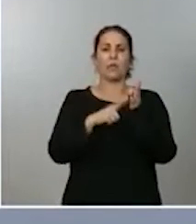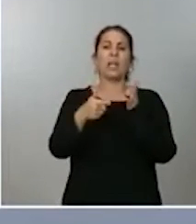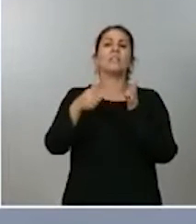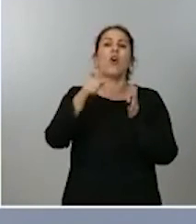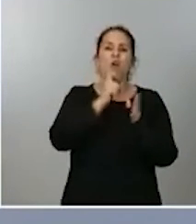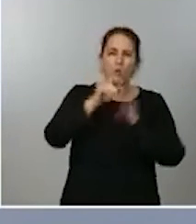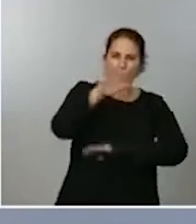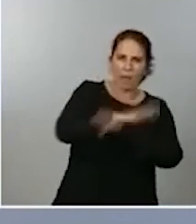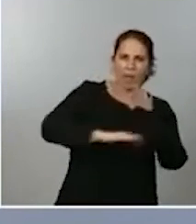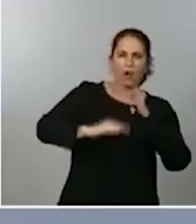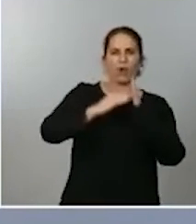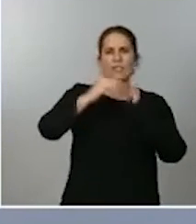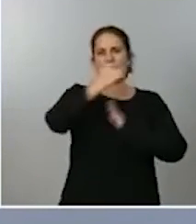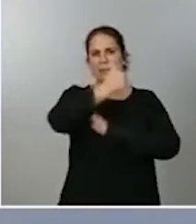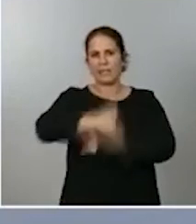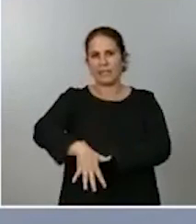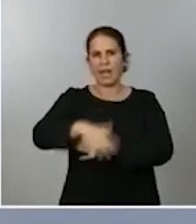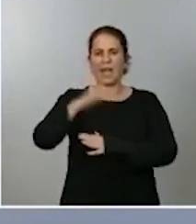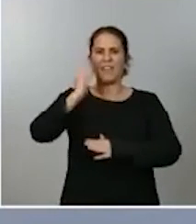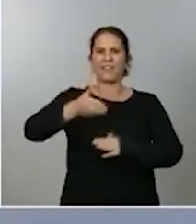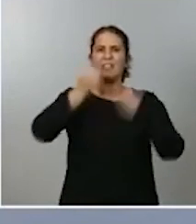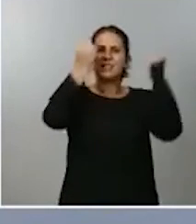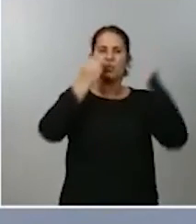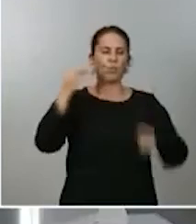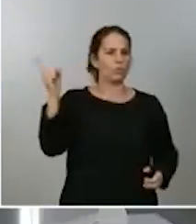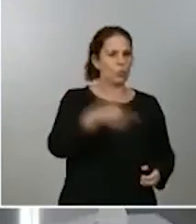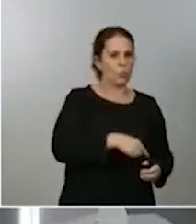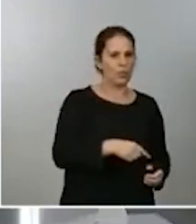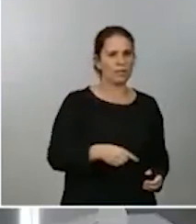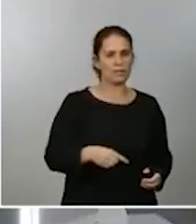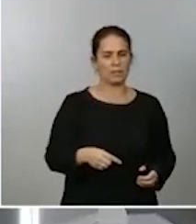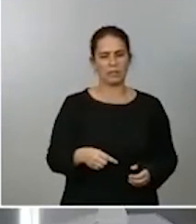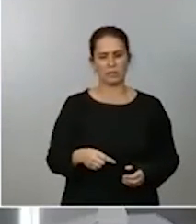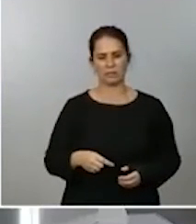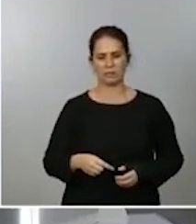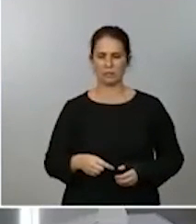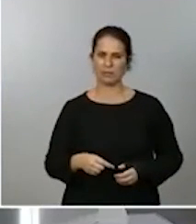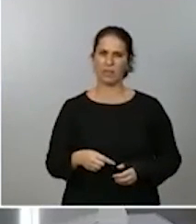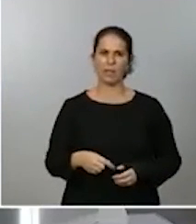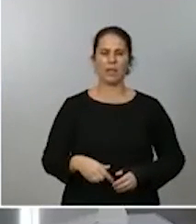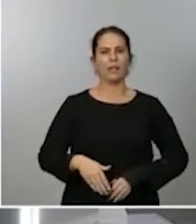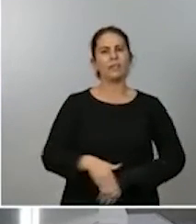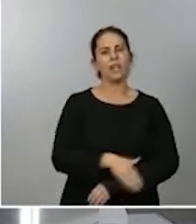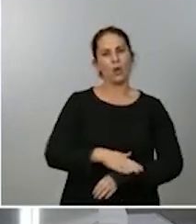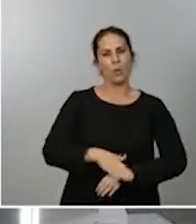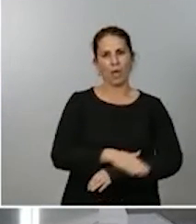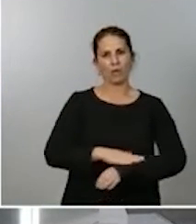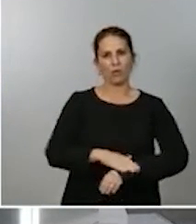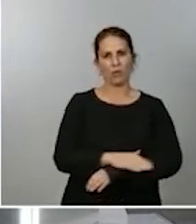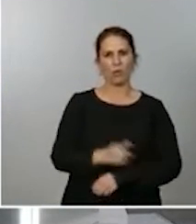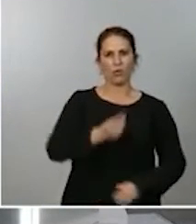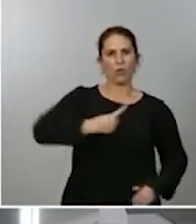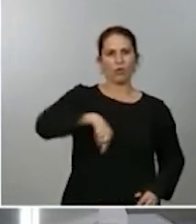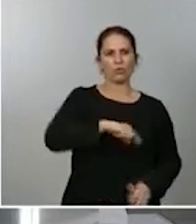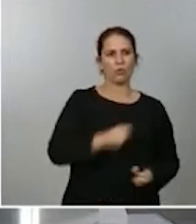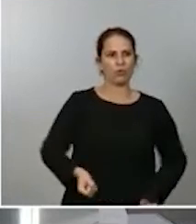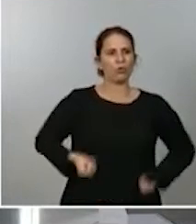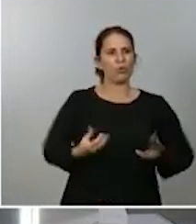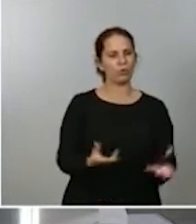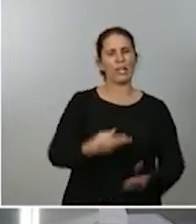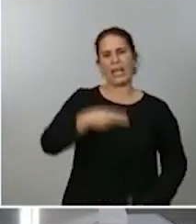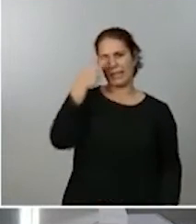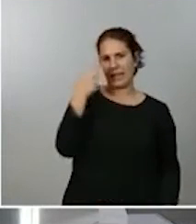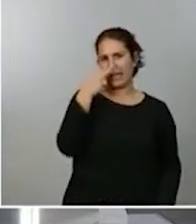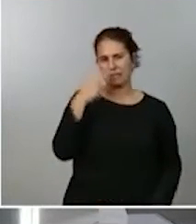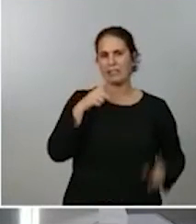afecta a todas las instituciones y que, desde luego, desde el Gobierno empezamos dando muestra de nuestro interés y de la necesidad de proteger a las